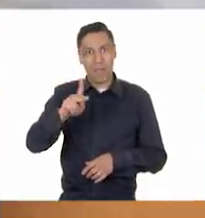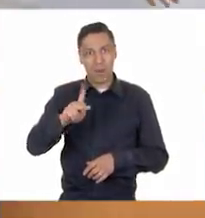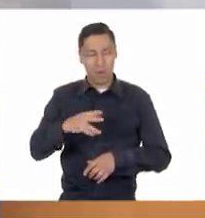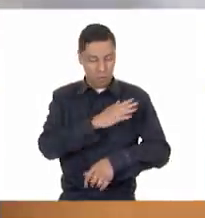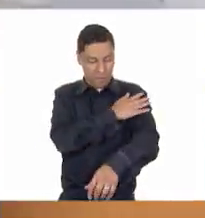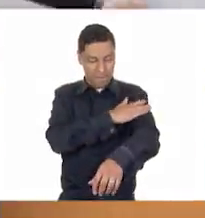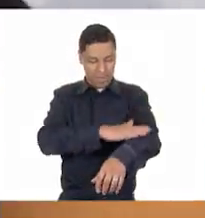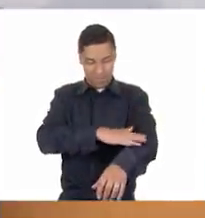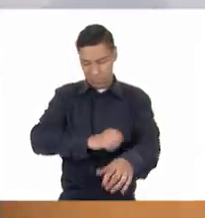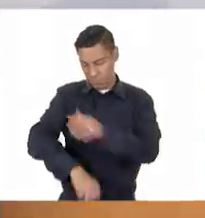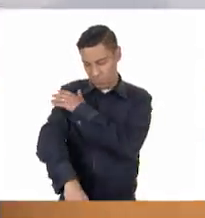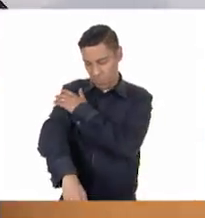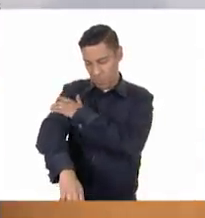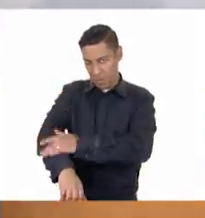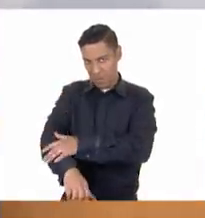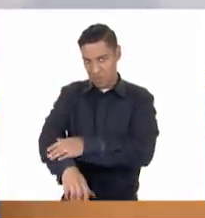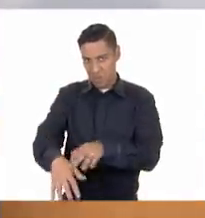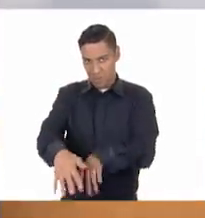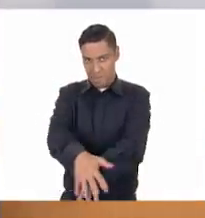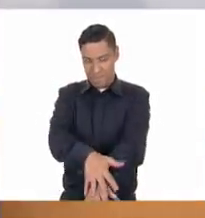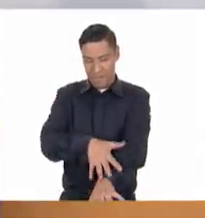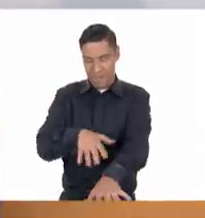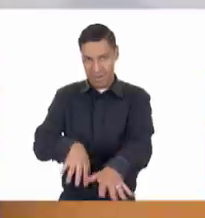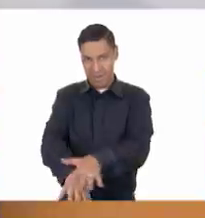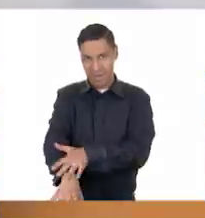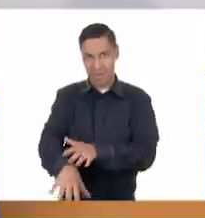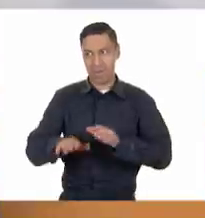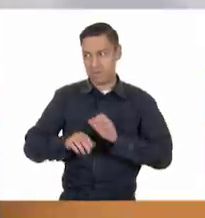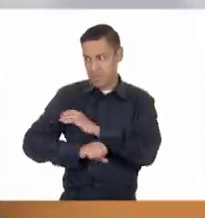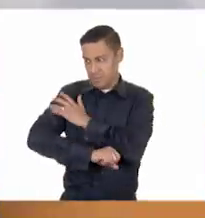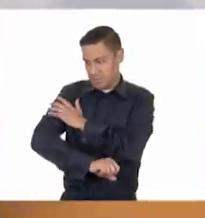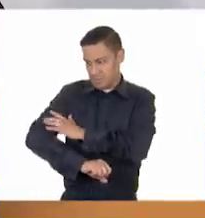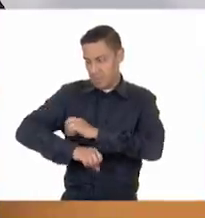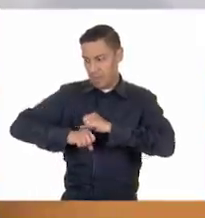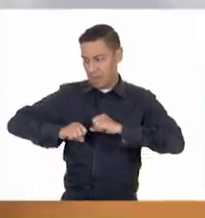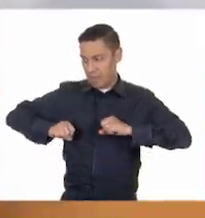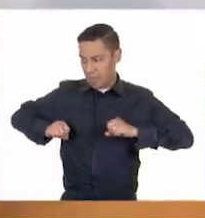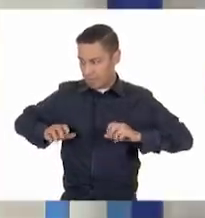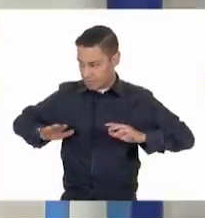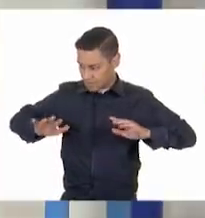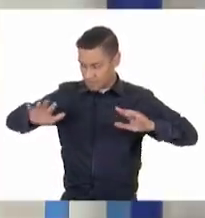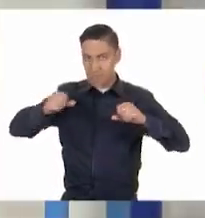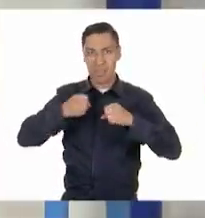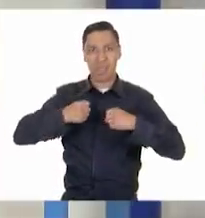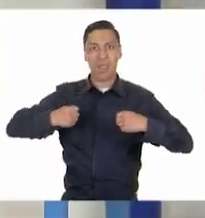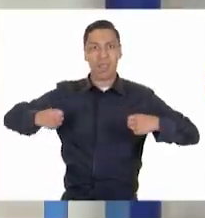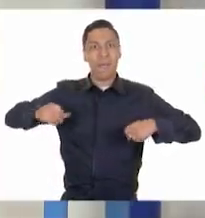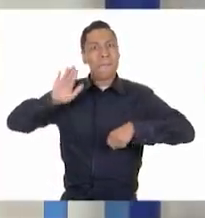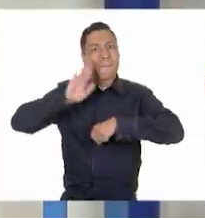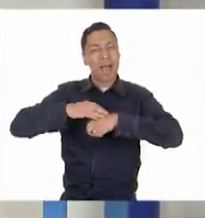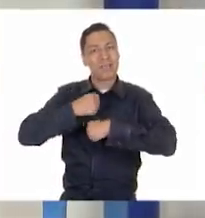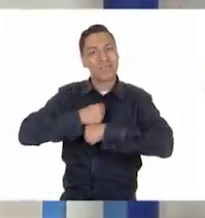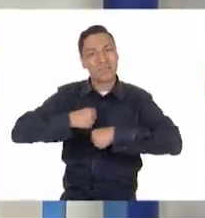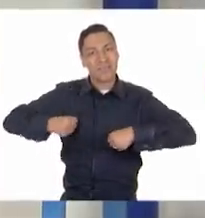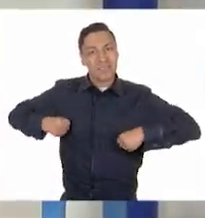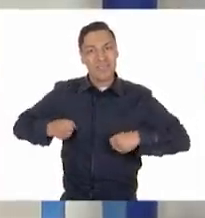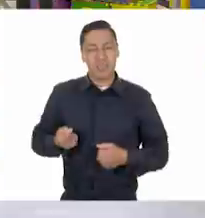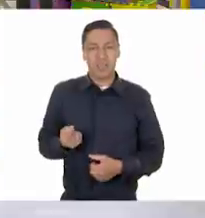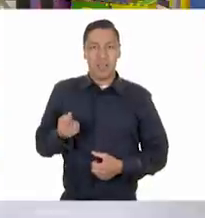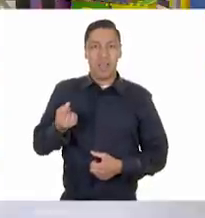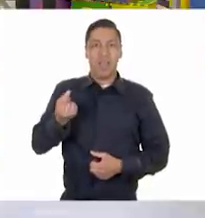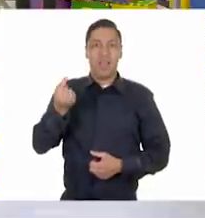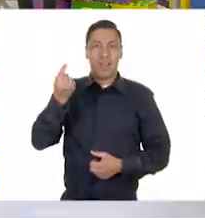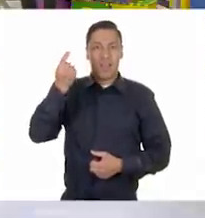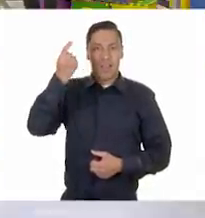las partes externas de su cuerpo. Exacto. Como los brazos, las piernas. Y se daba cuenta que iba creciendo en su estatura.